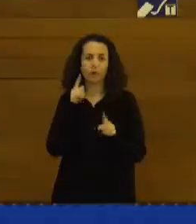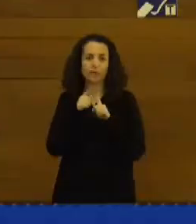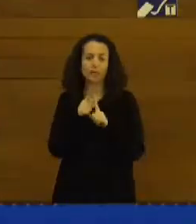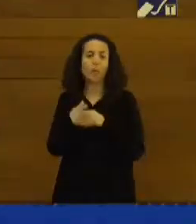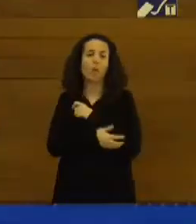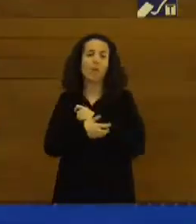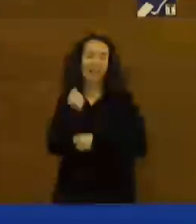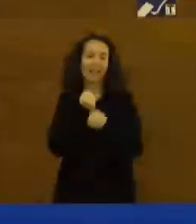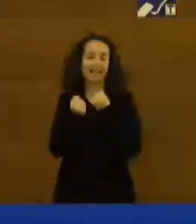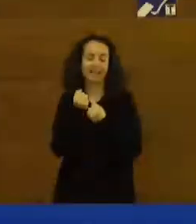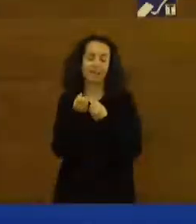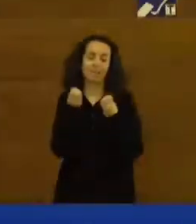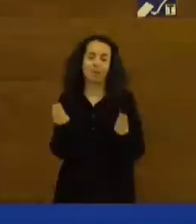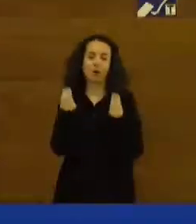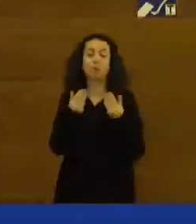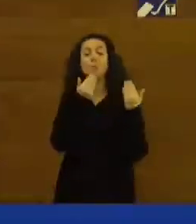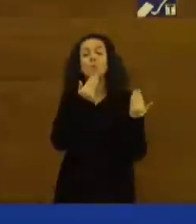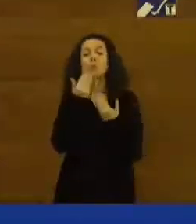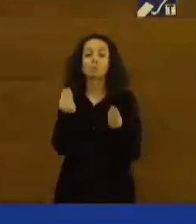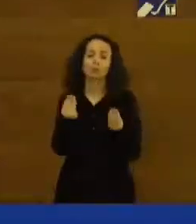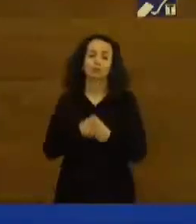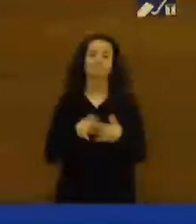este país. Muchísimas, muchísimas, muchísimas gracias.